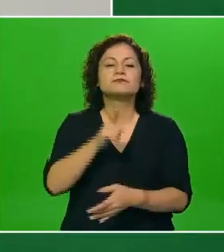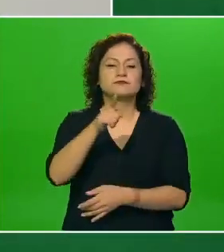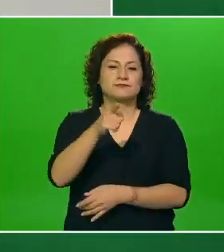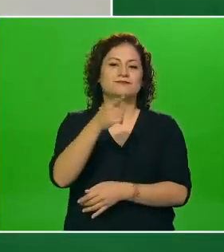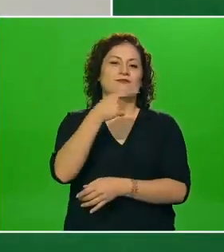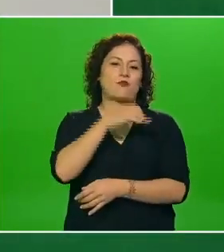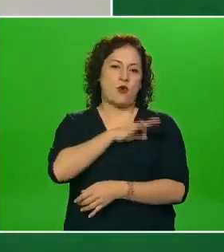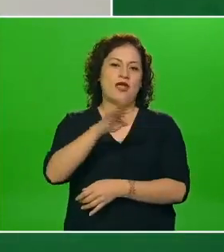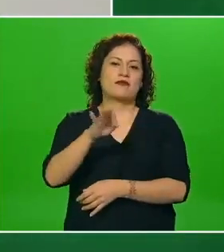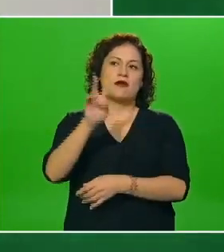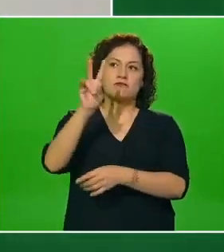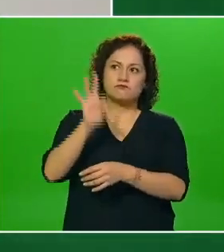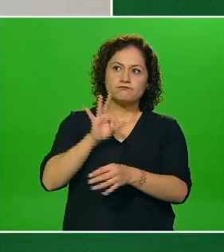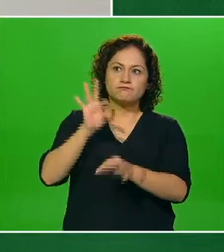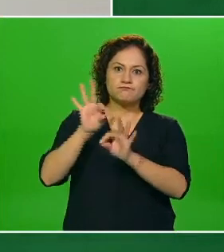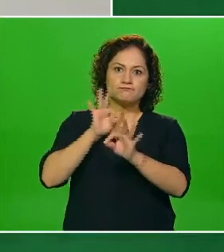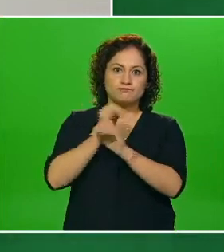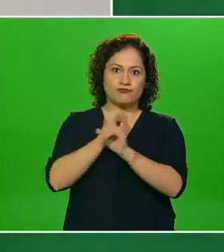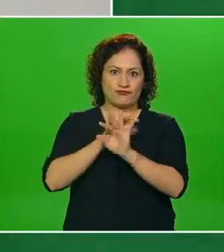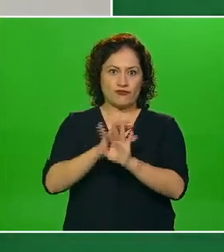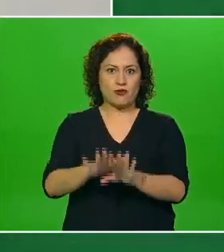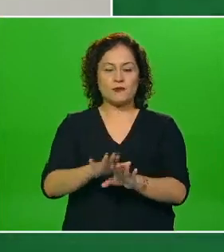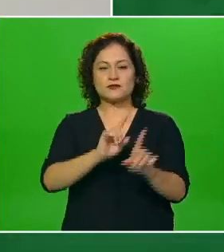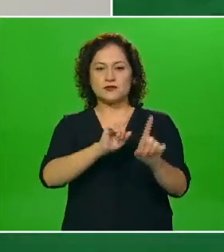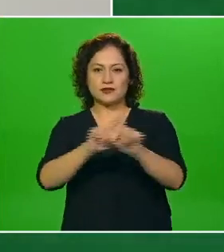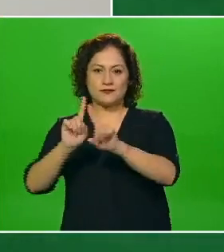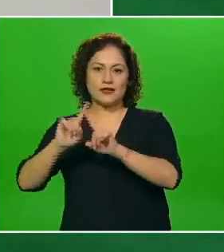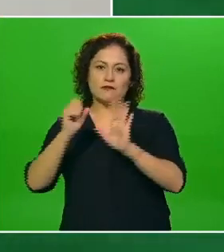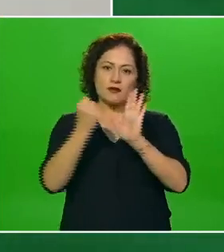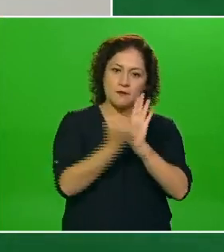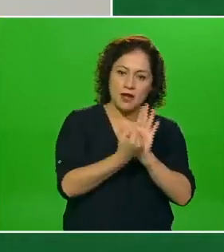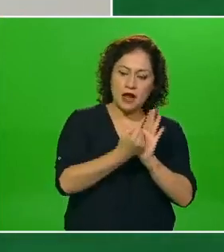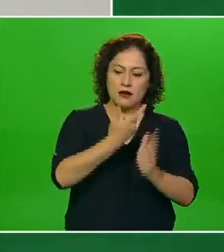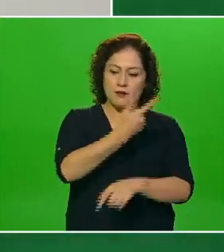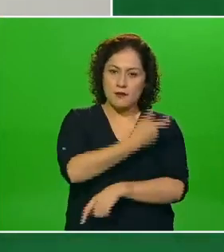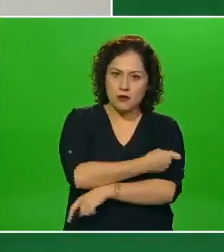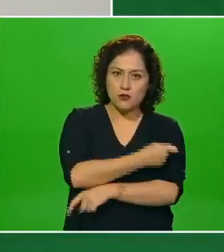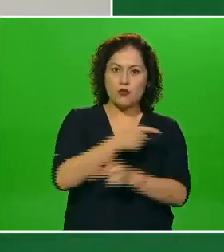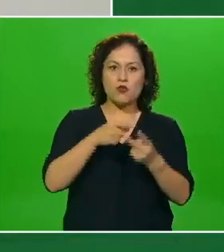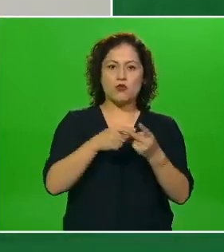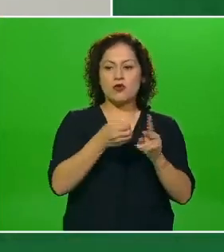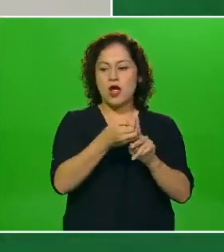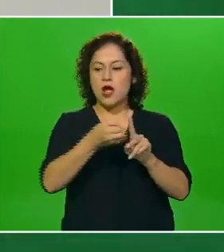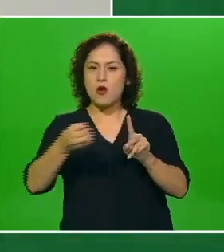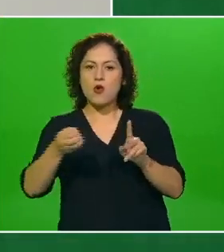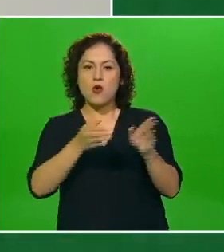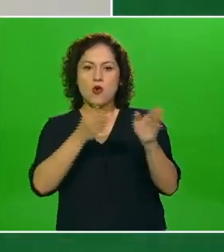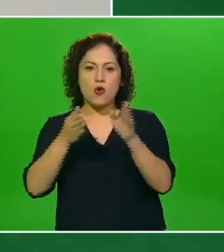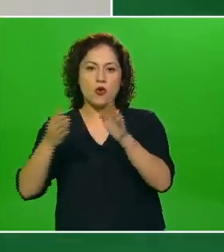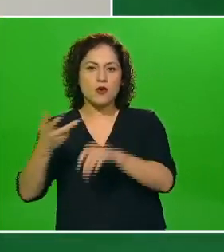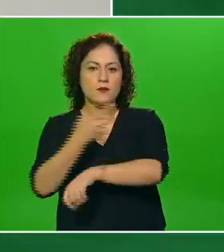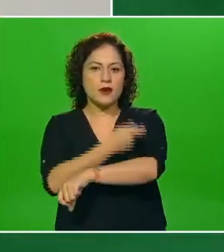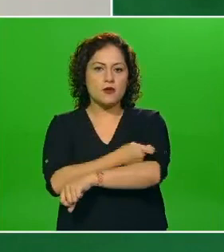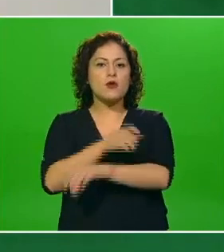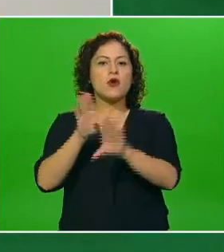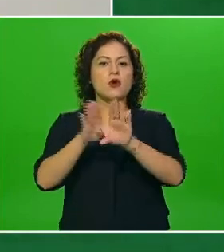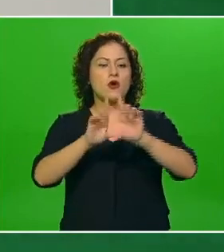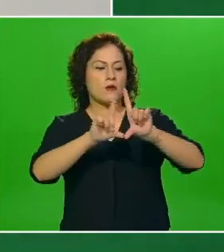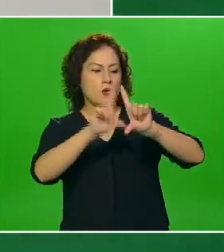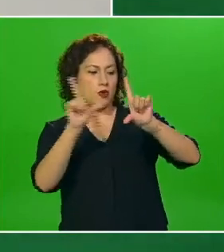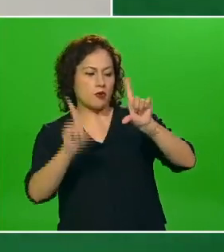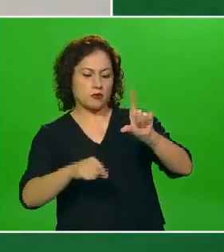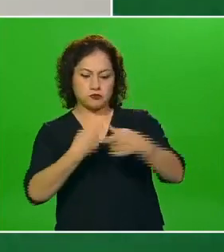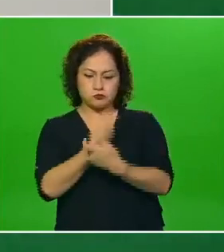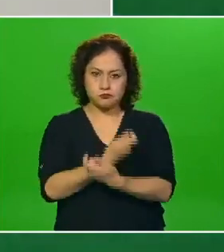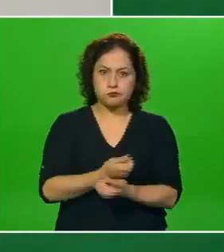también salir de dudas en relación a los diferentes tipos de vacunas la logística el proceso de distribución y mucha otra